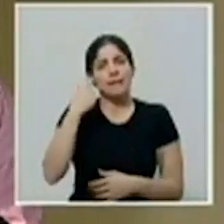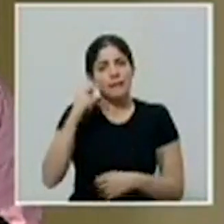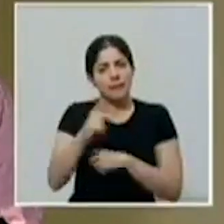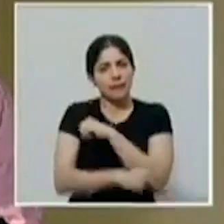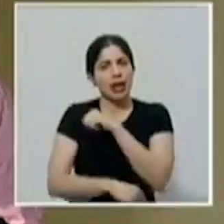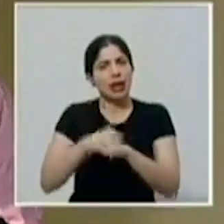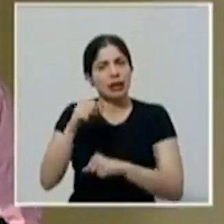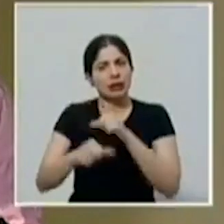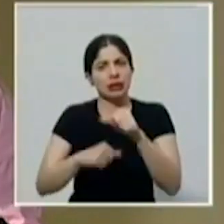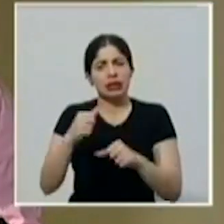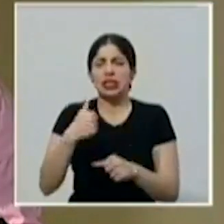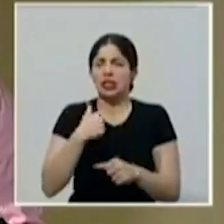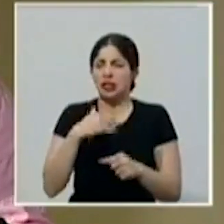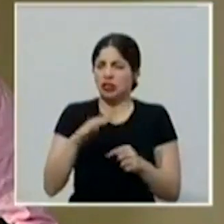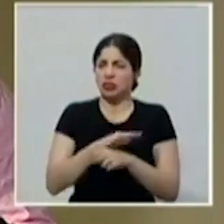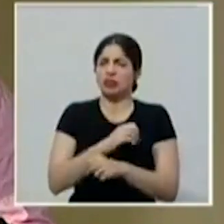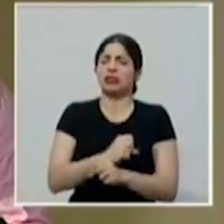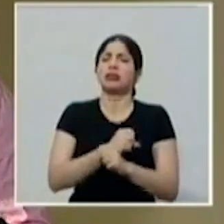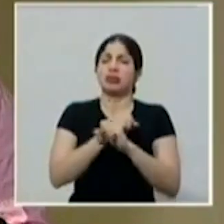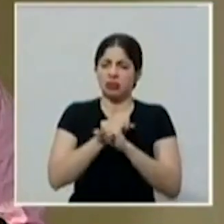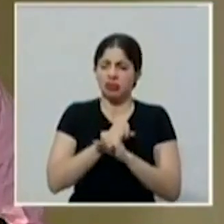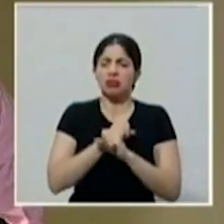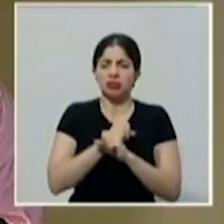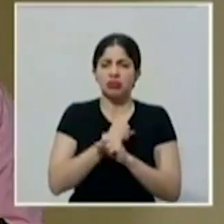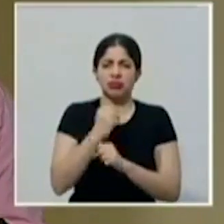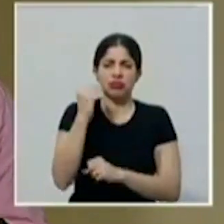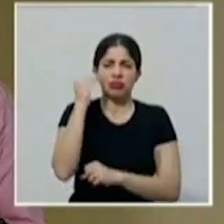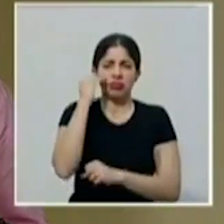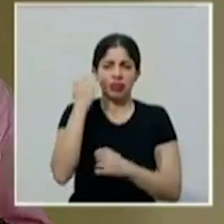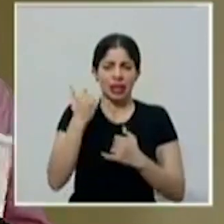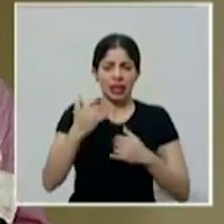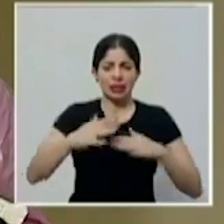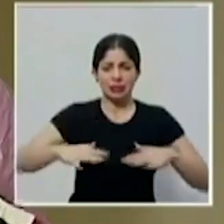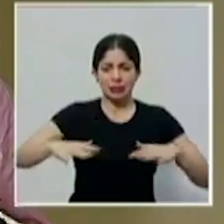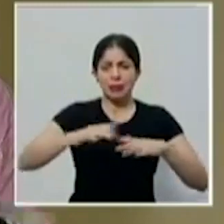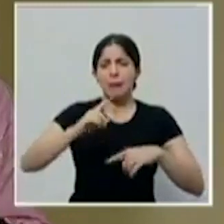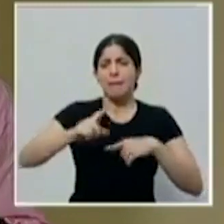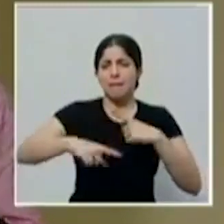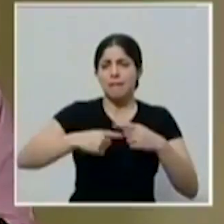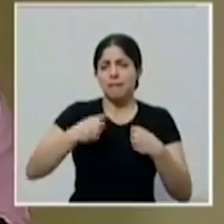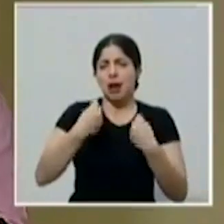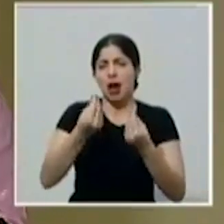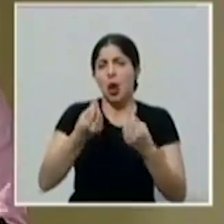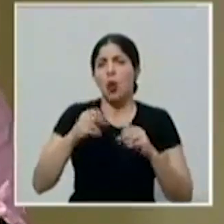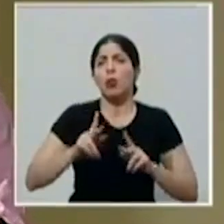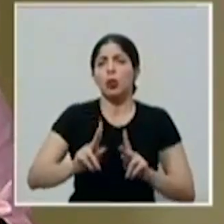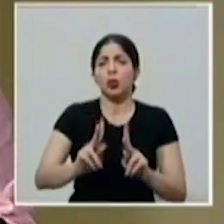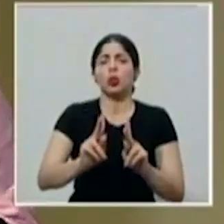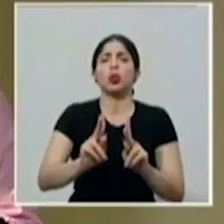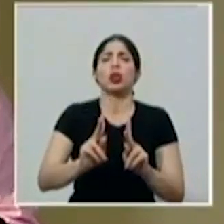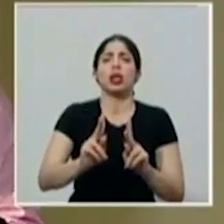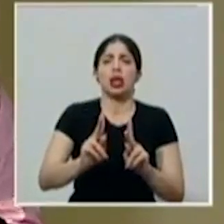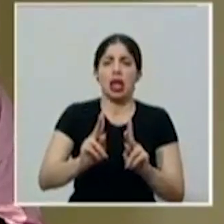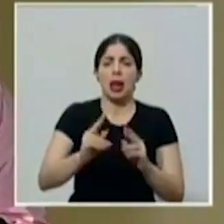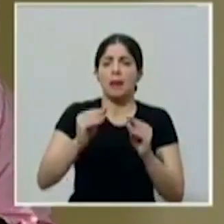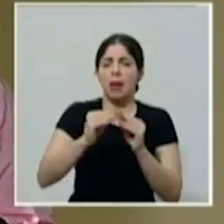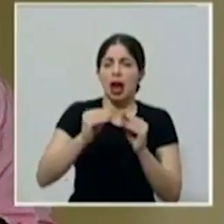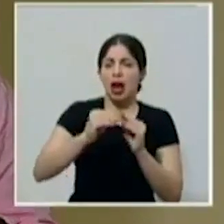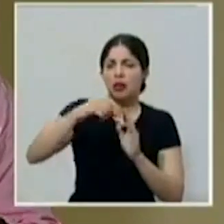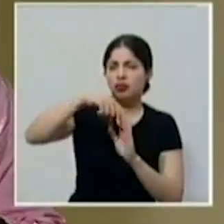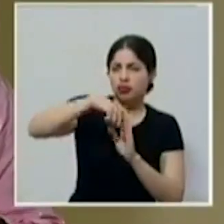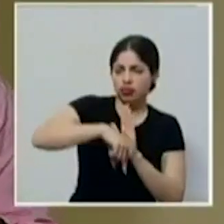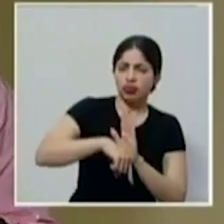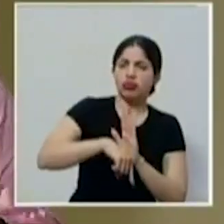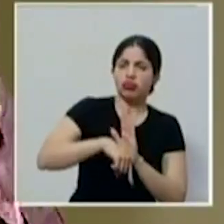país adelante. Y estoy totalmente convencido que en este espacio vamos a tener la oportunidad de profundizar